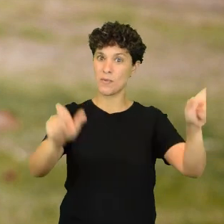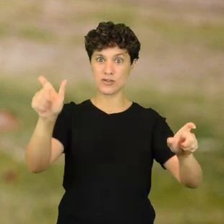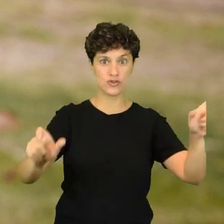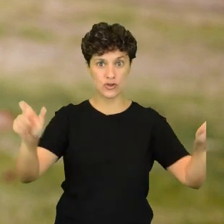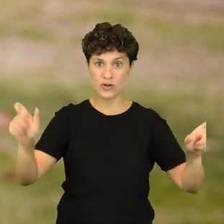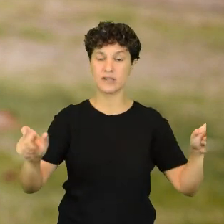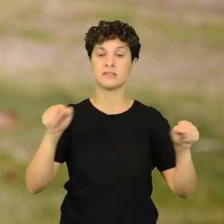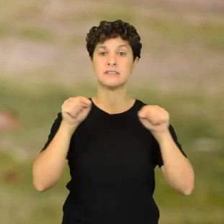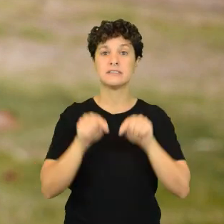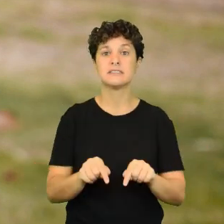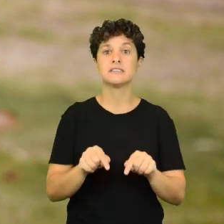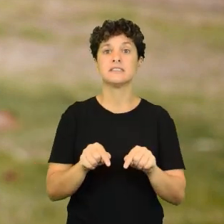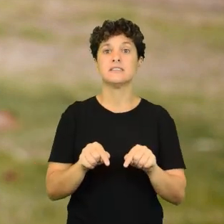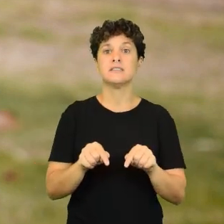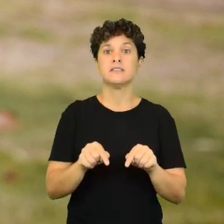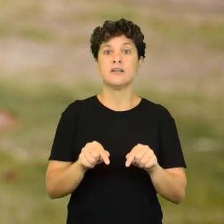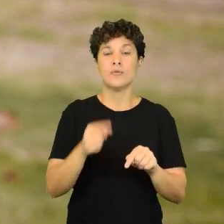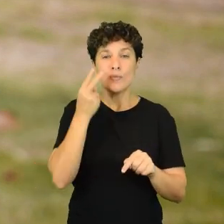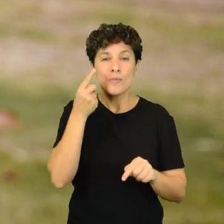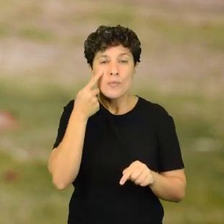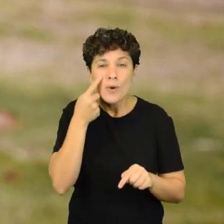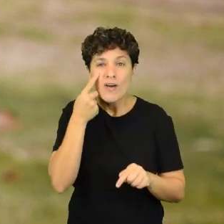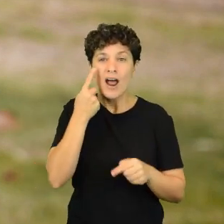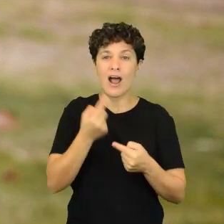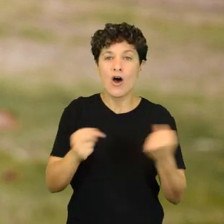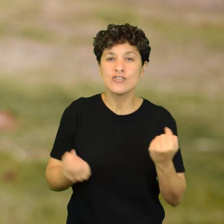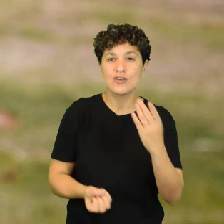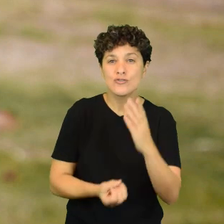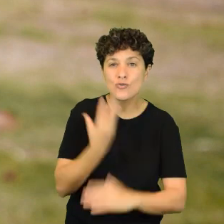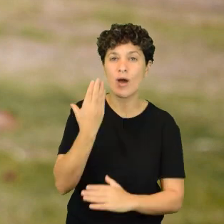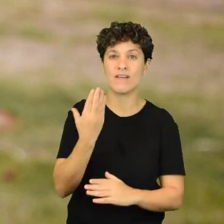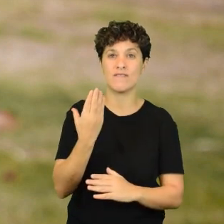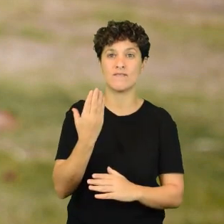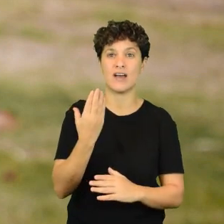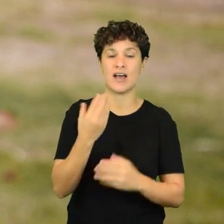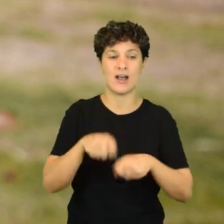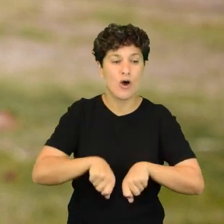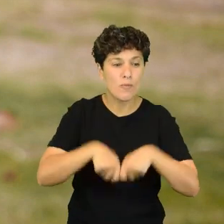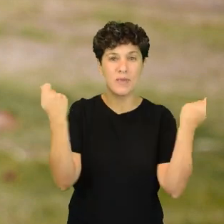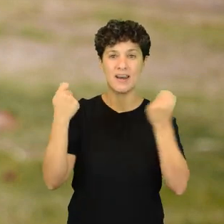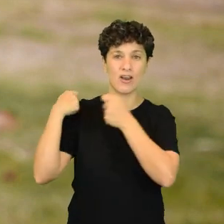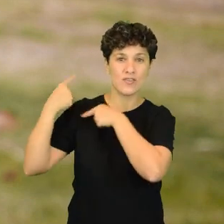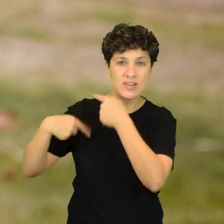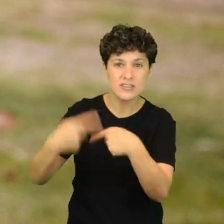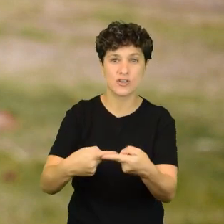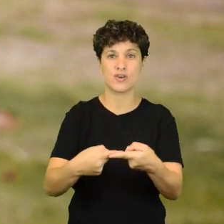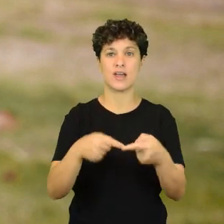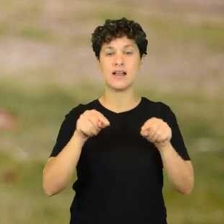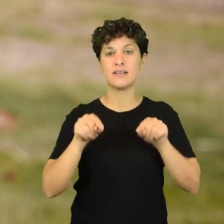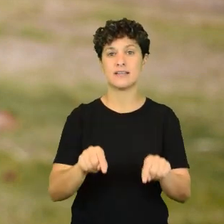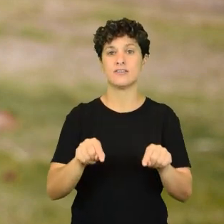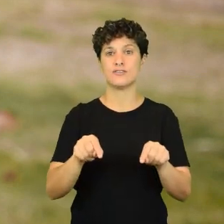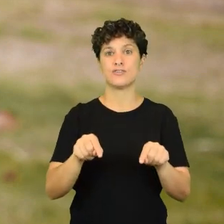personas, y de poner a prueba cosas nuevas, innovadoras, pensar otras cosas, salir del frasco, nosotros estamos preparados,